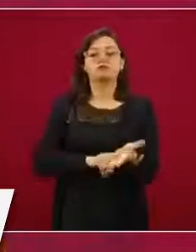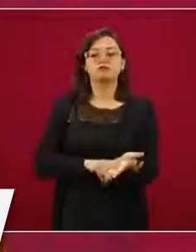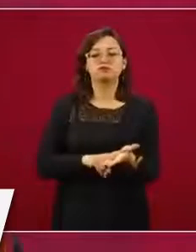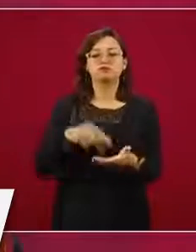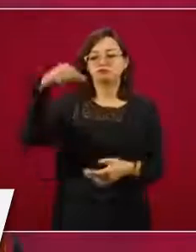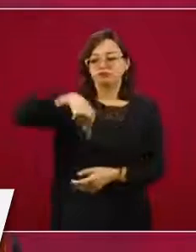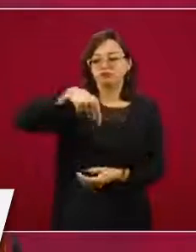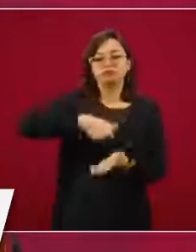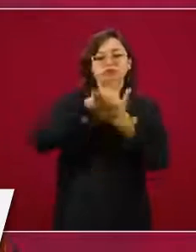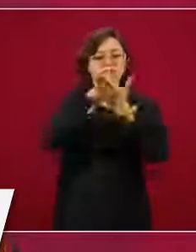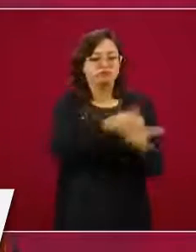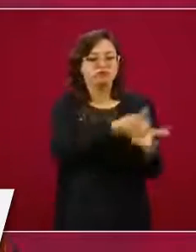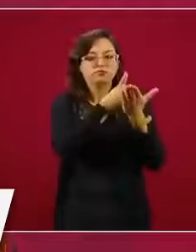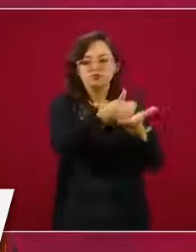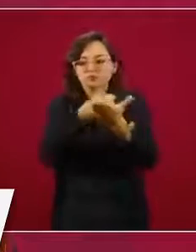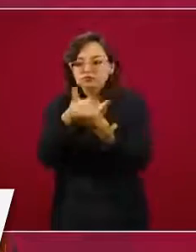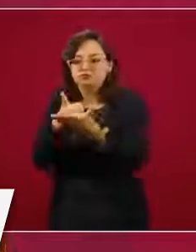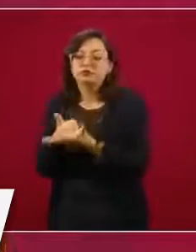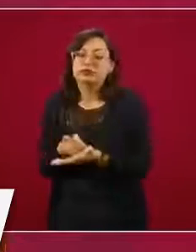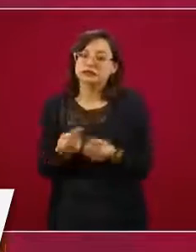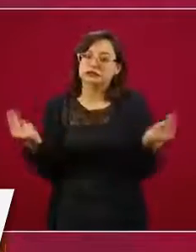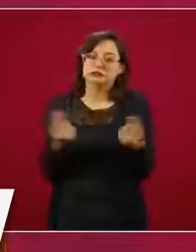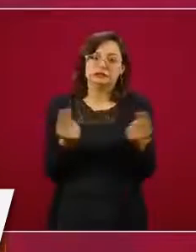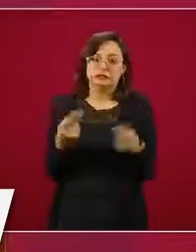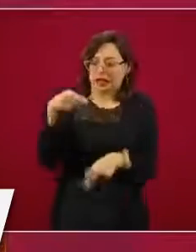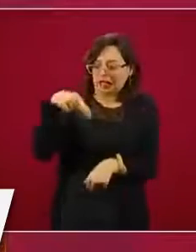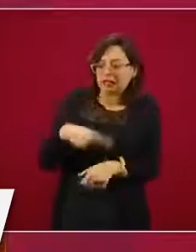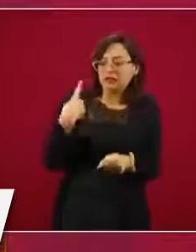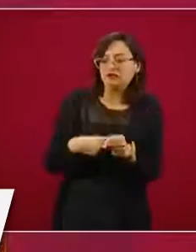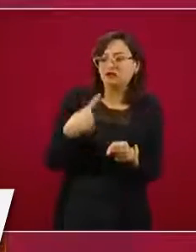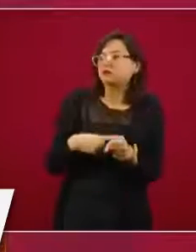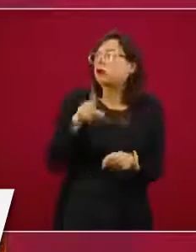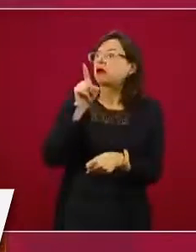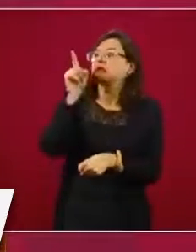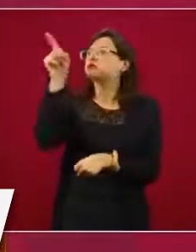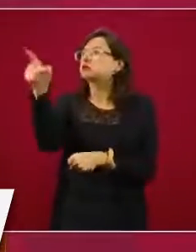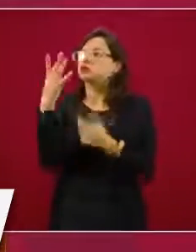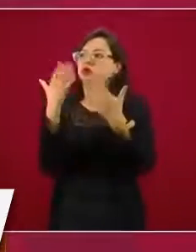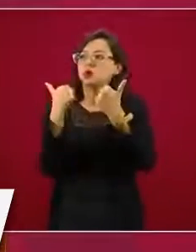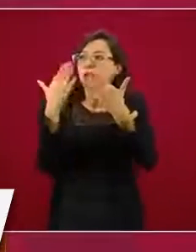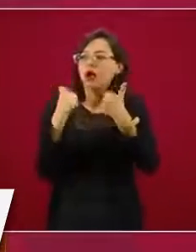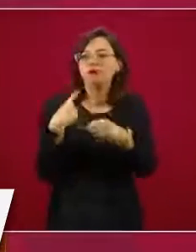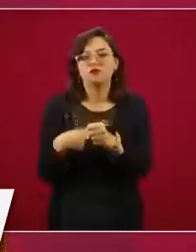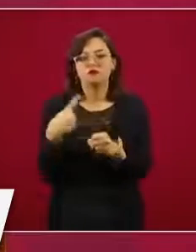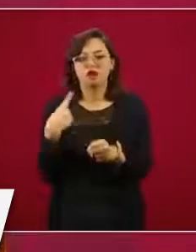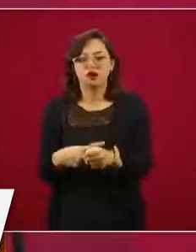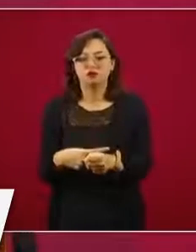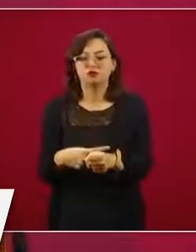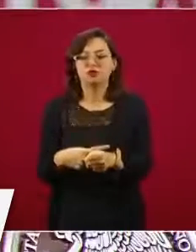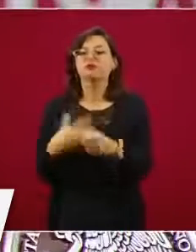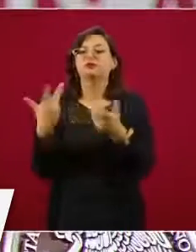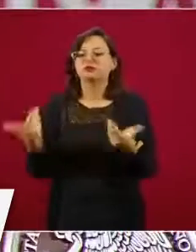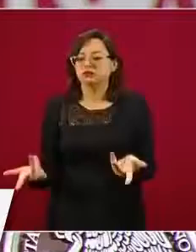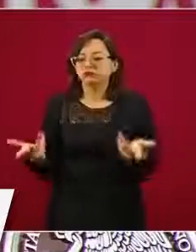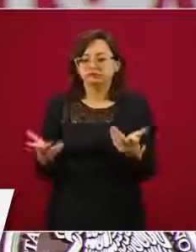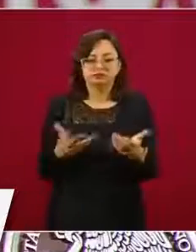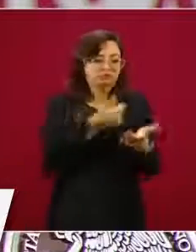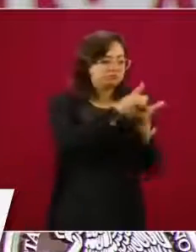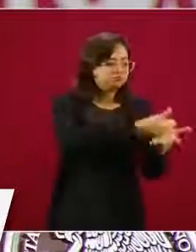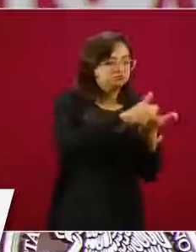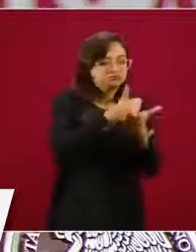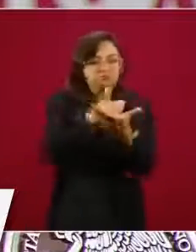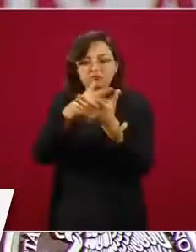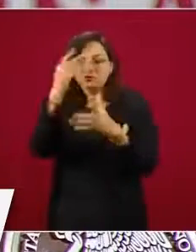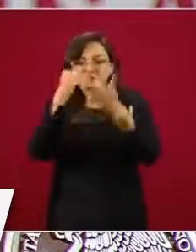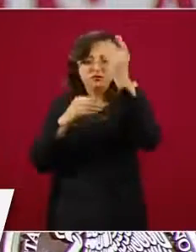ayudan, porque aquí se necesita más que en otras regiones del país, y se forman para